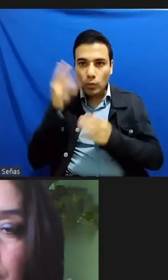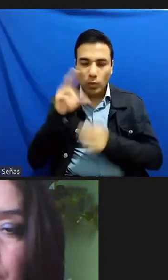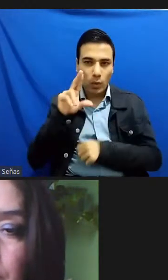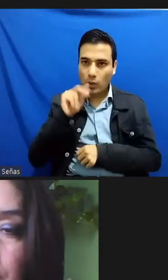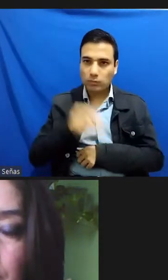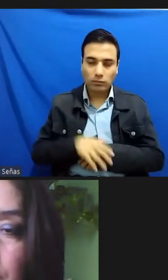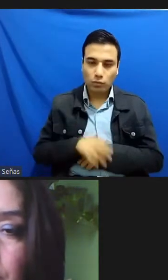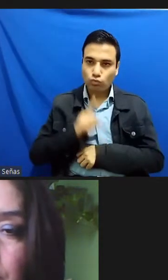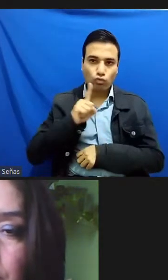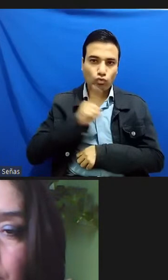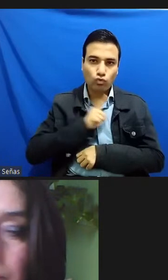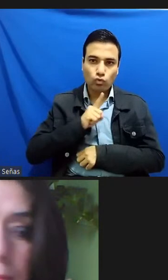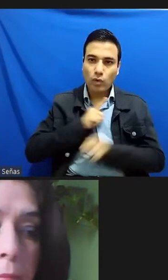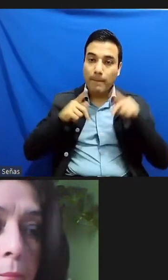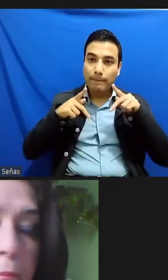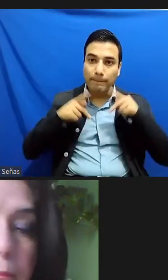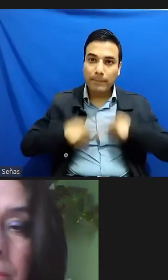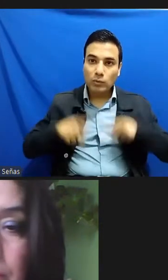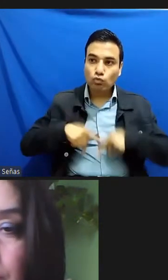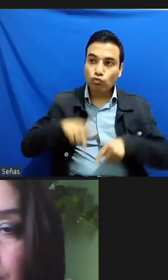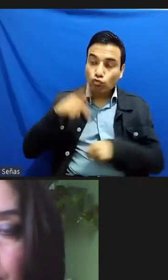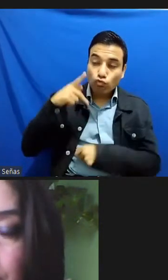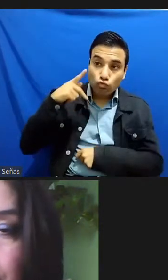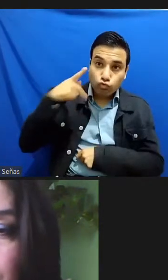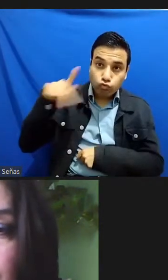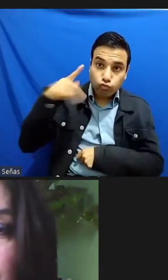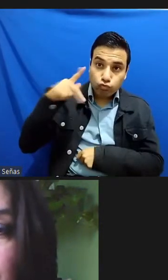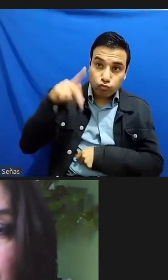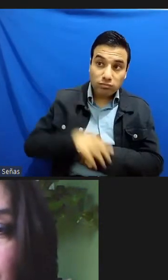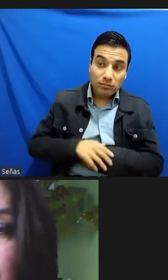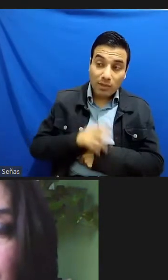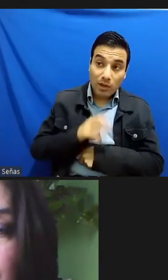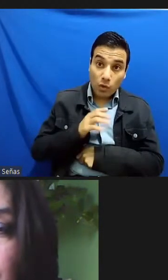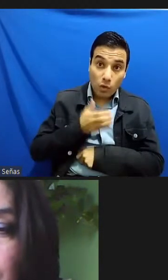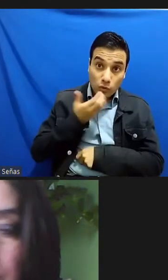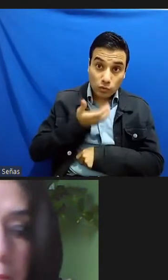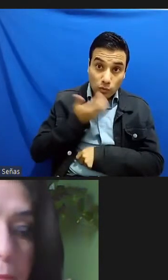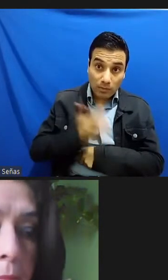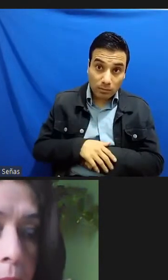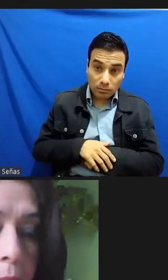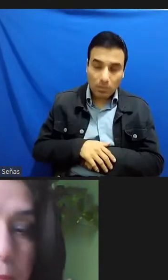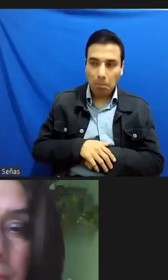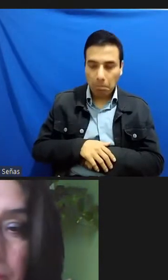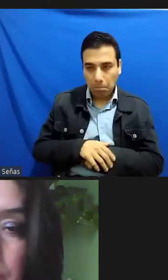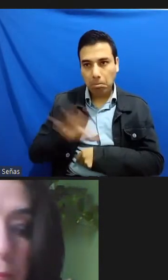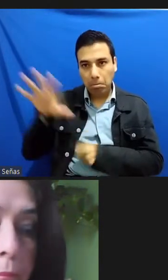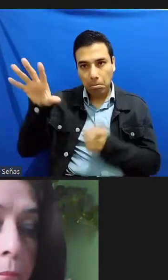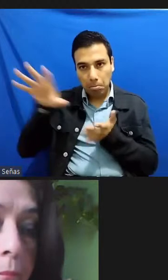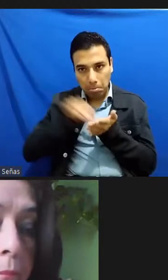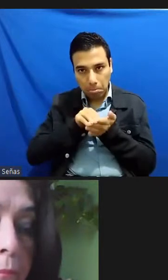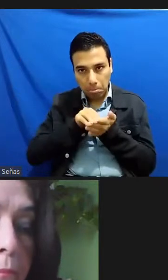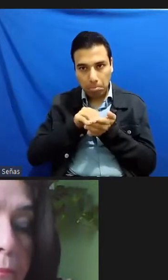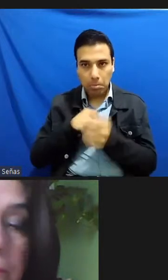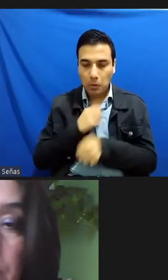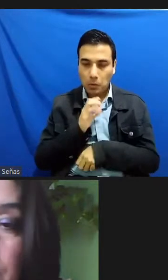recoger lo que el imaginario colectivo establece ¿no? y pues